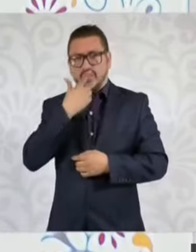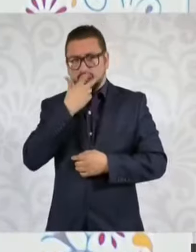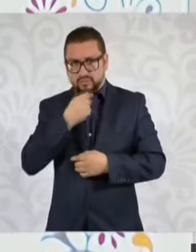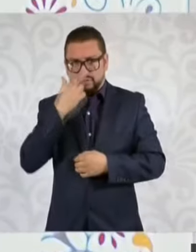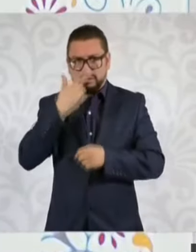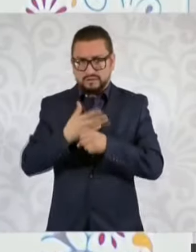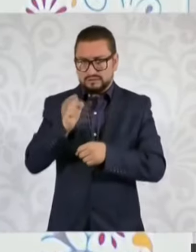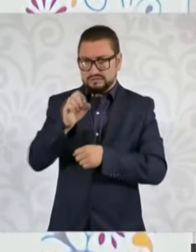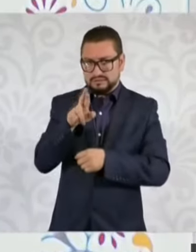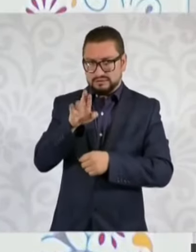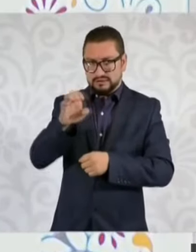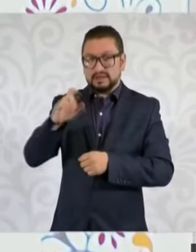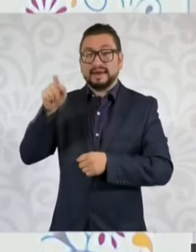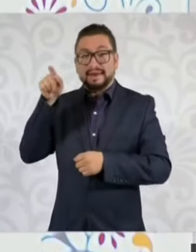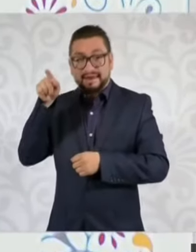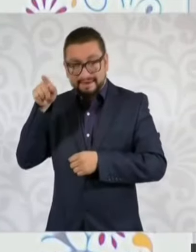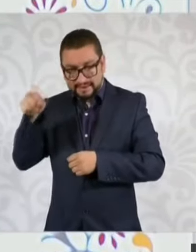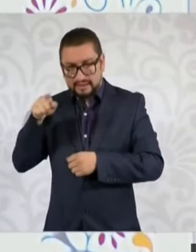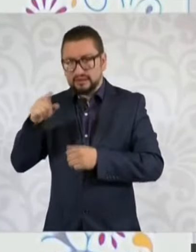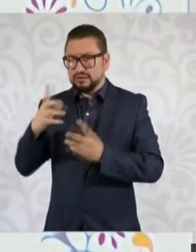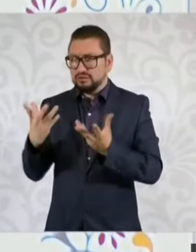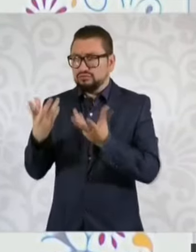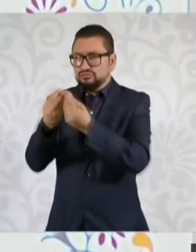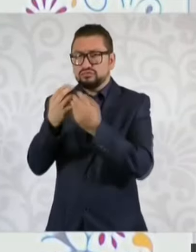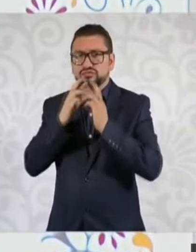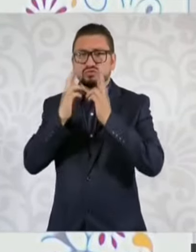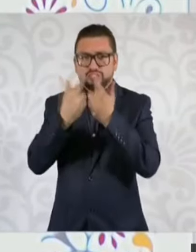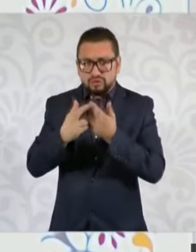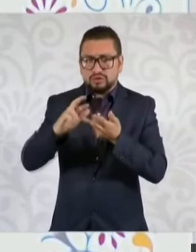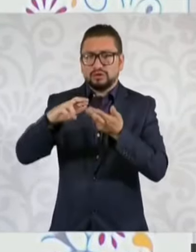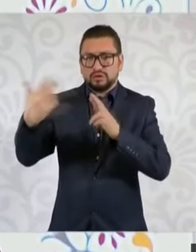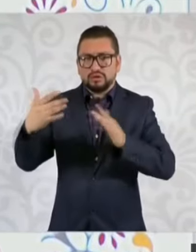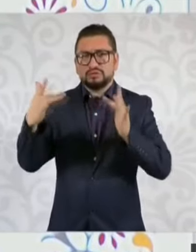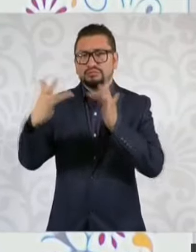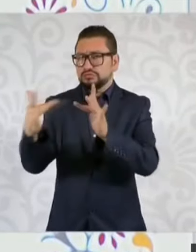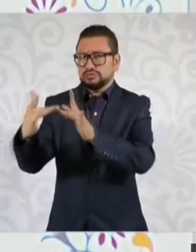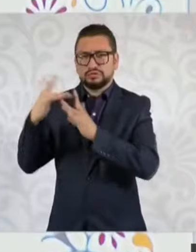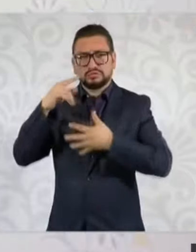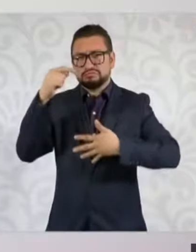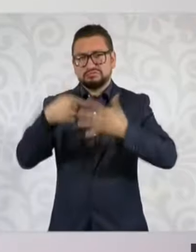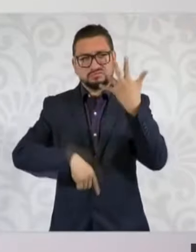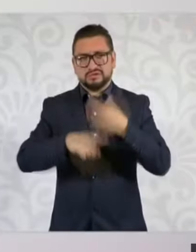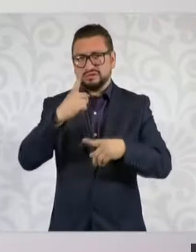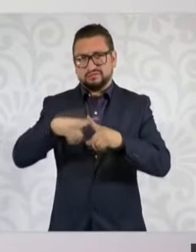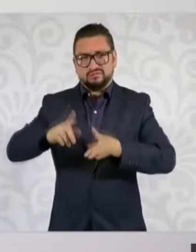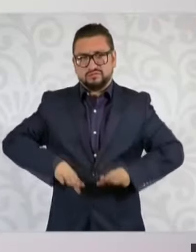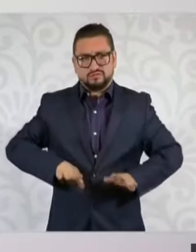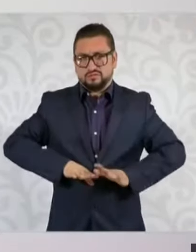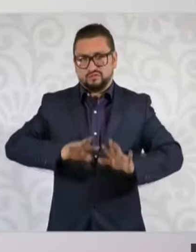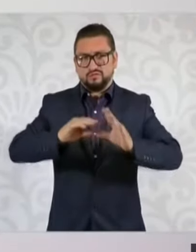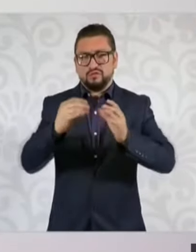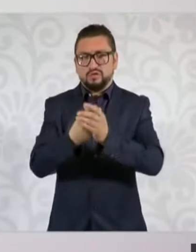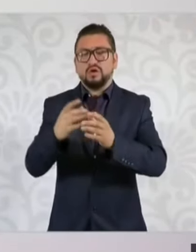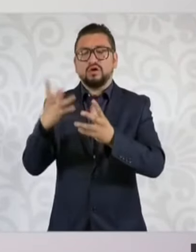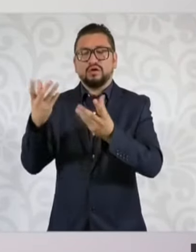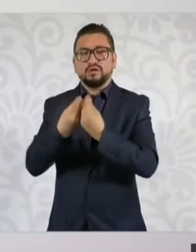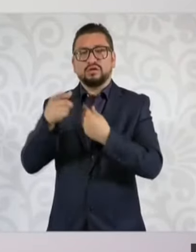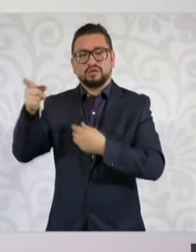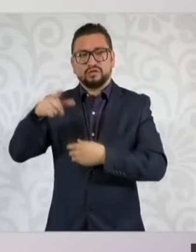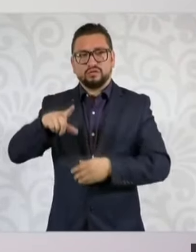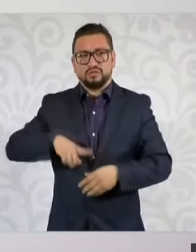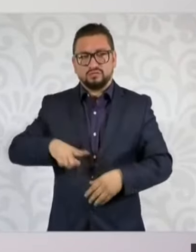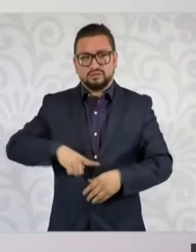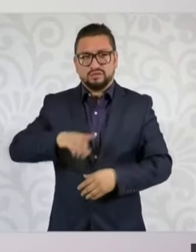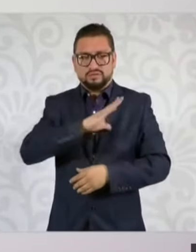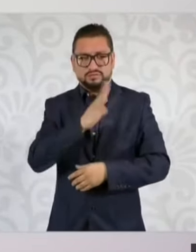todas las relaciones de todo tipo que hay con el gobierno de España,